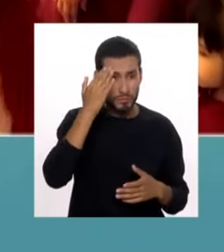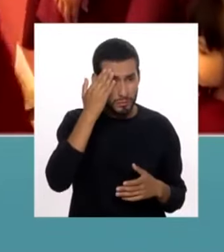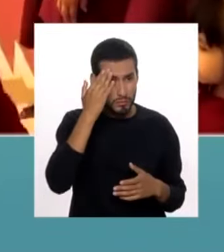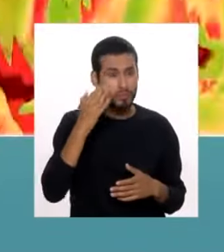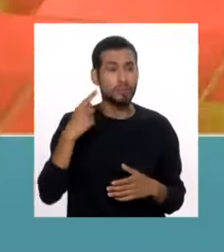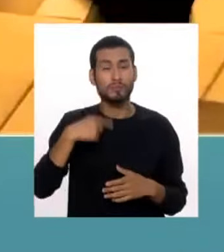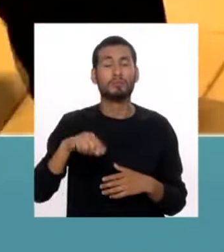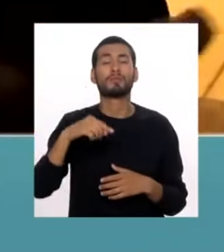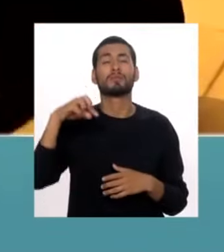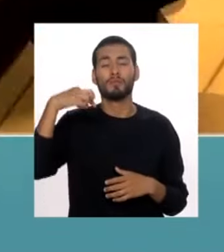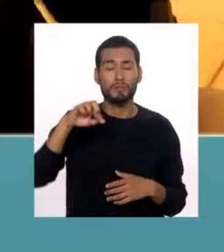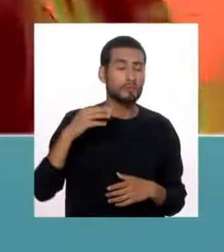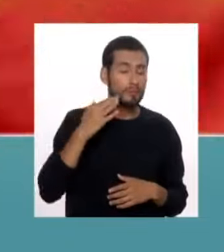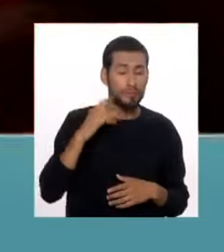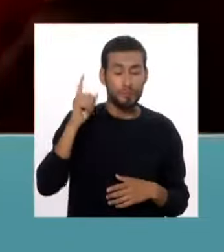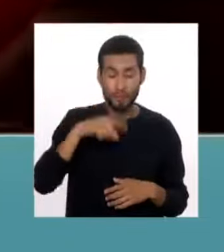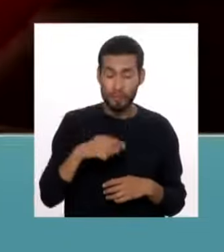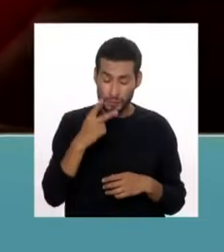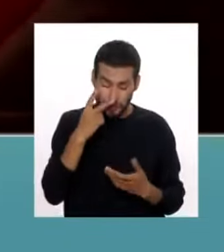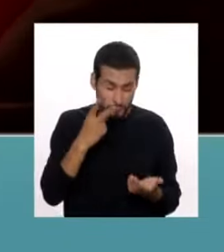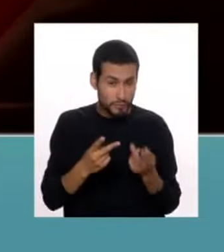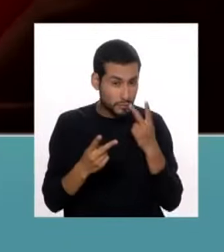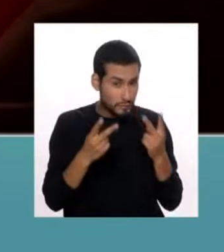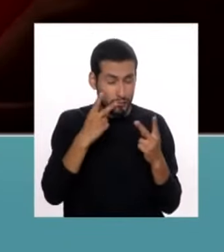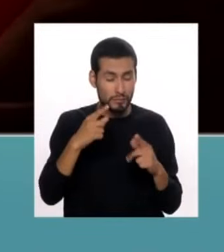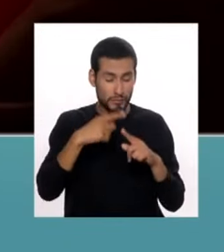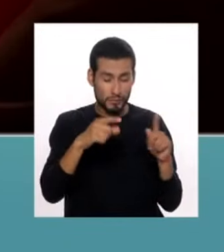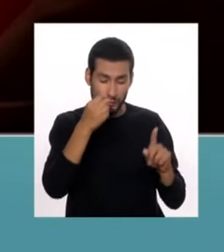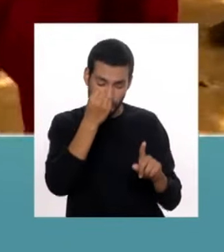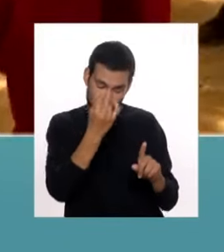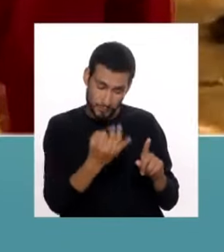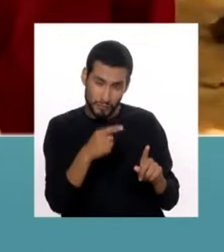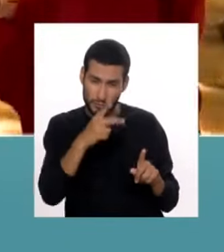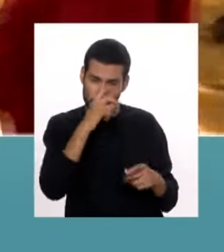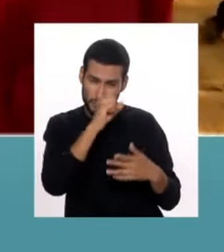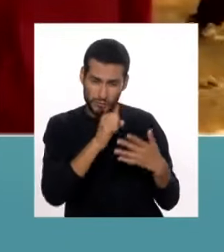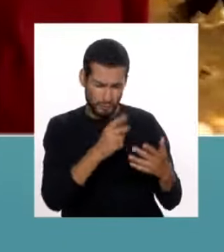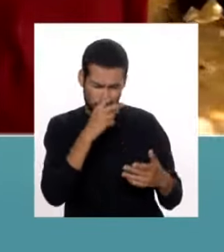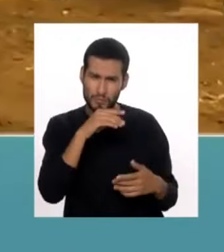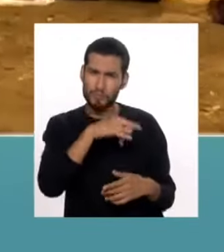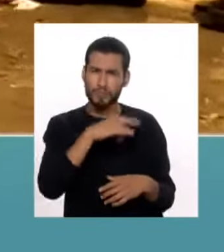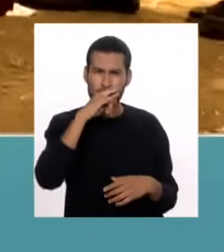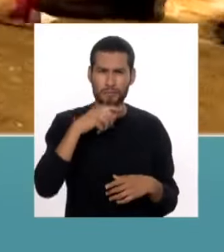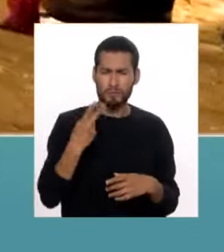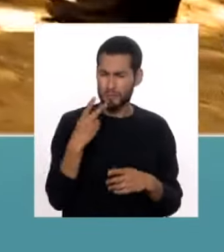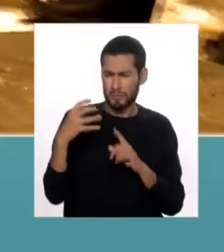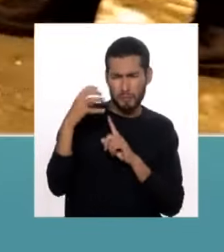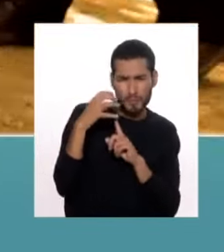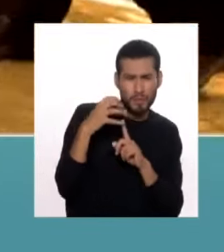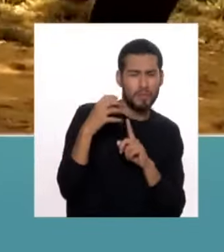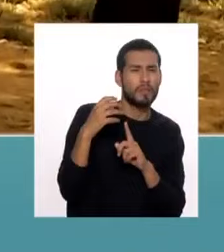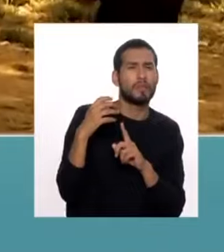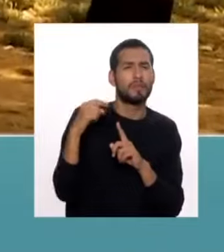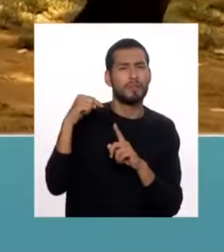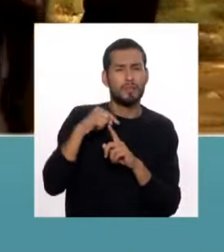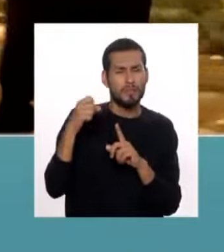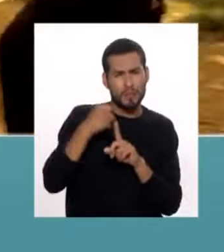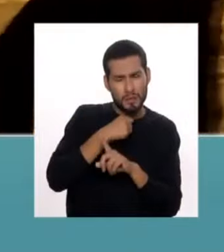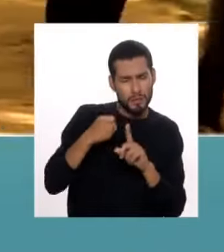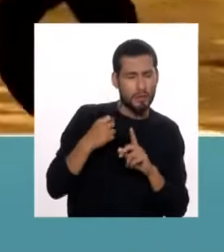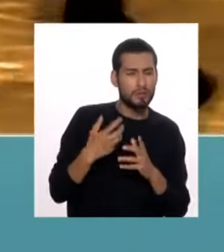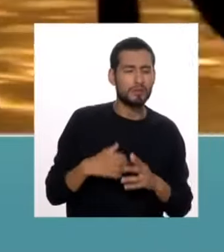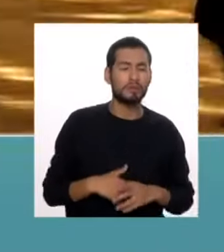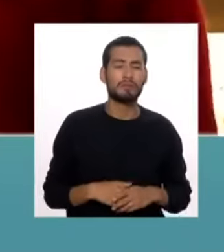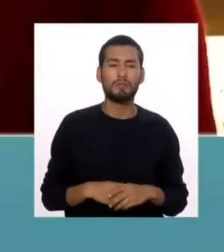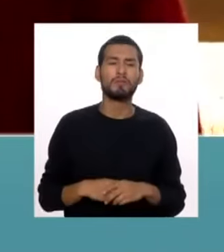que los padres puedan reconocer cuáles son estos signos que nos dicen que mi niño, que mi niña puede estar siendo víctima de bullying,